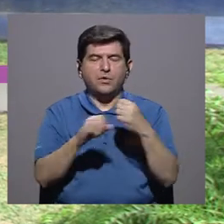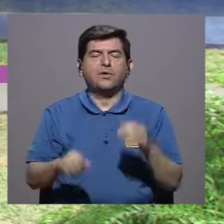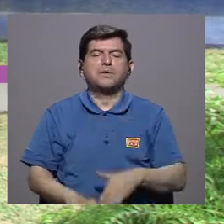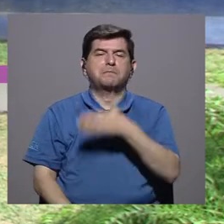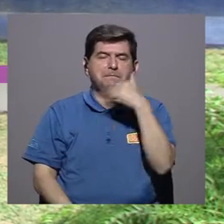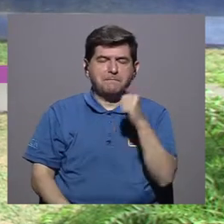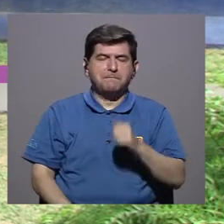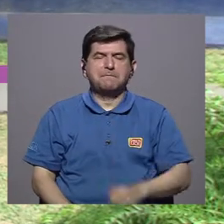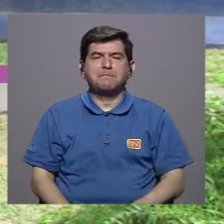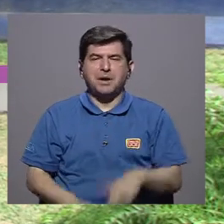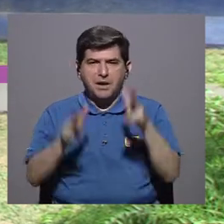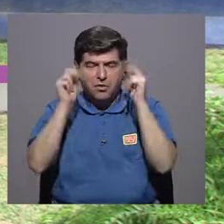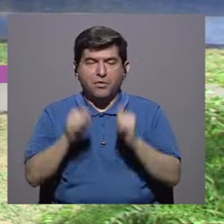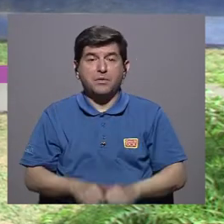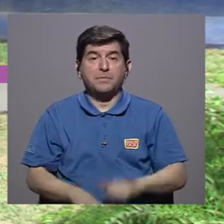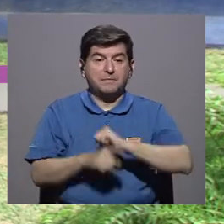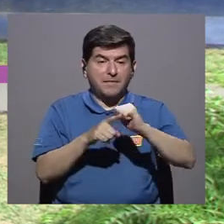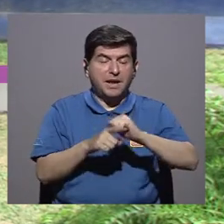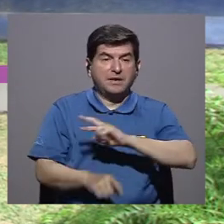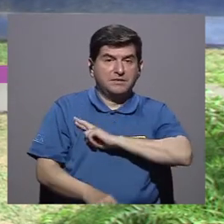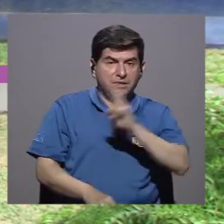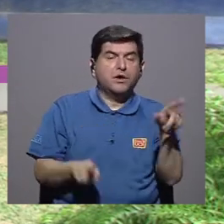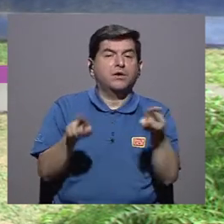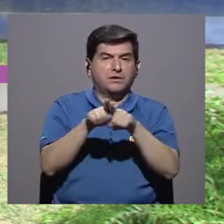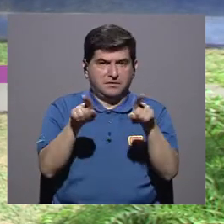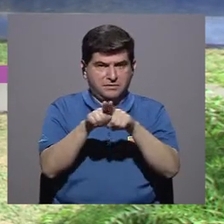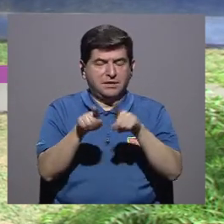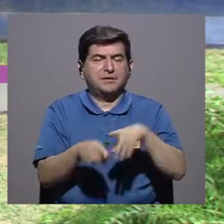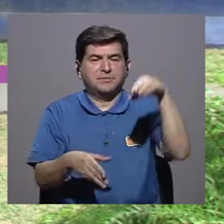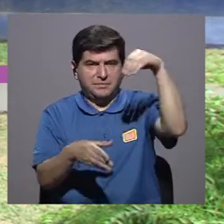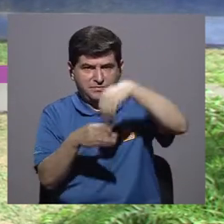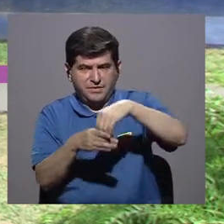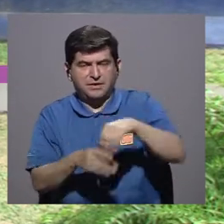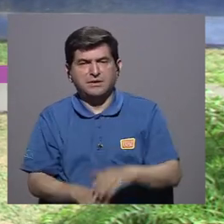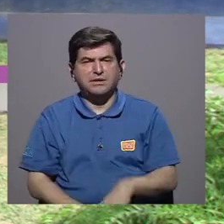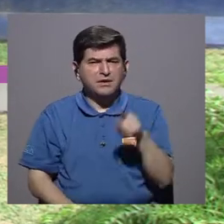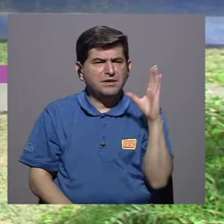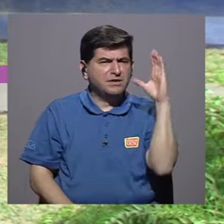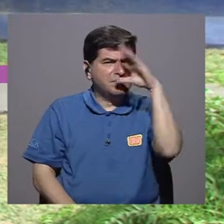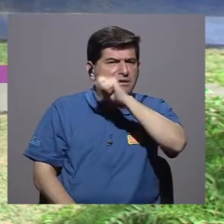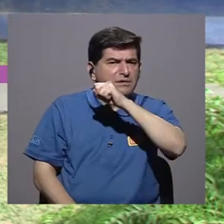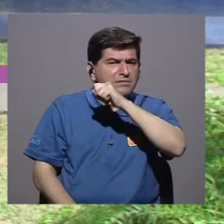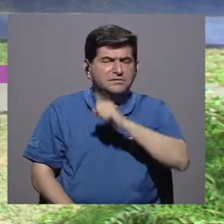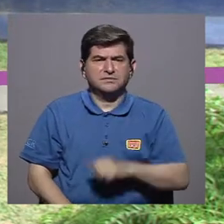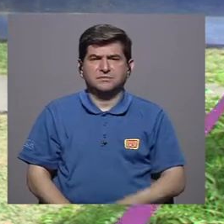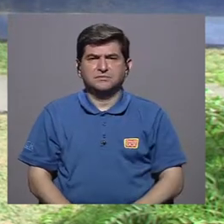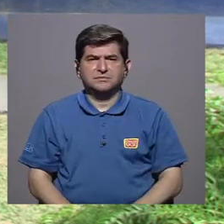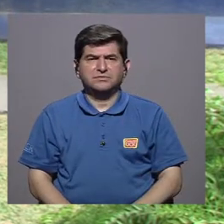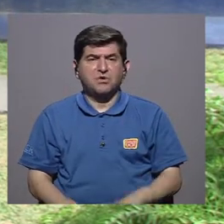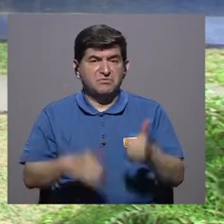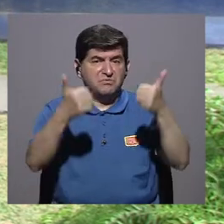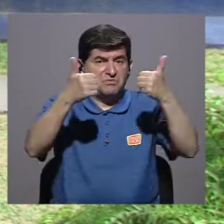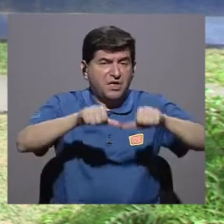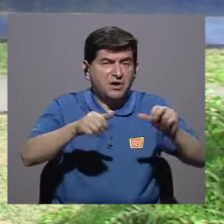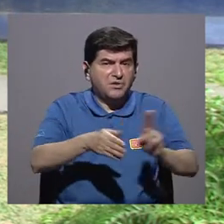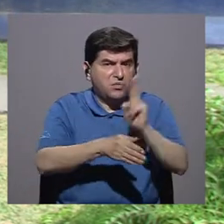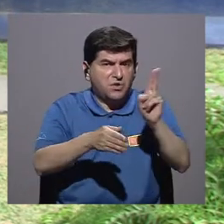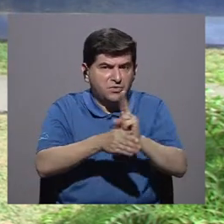practicaban o no una religión también. Incluso esto se ve en lo de si están de acuerdo con